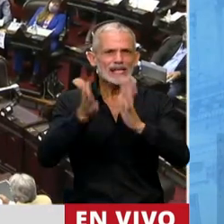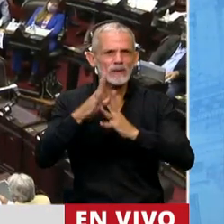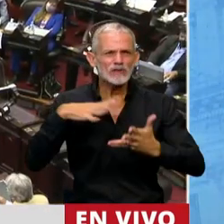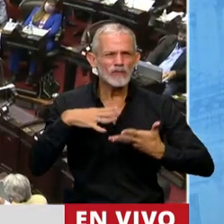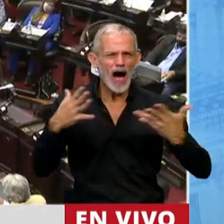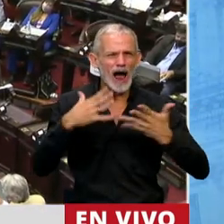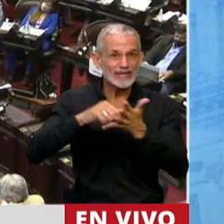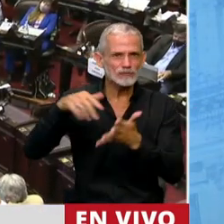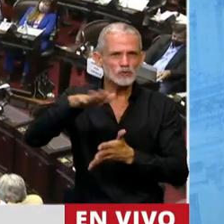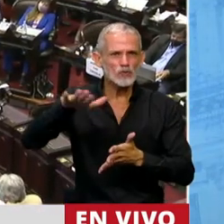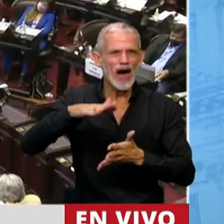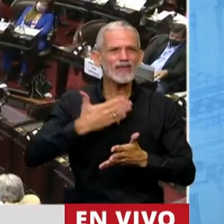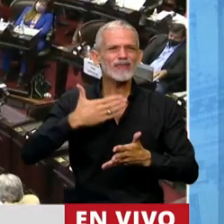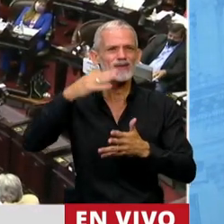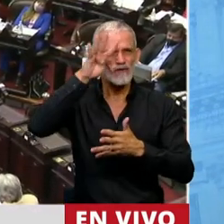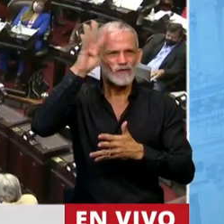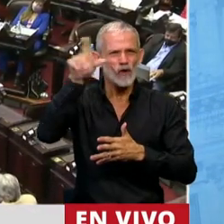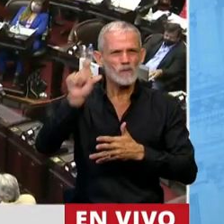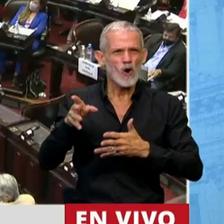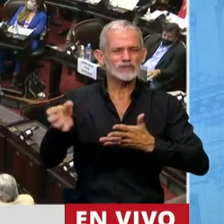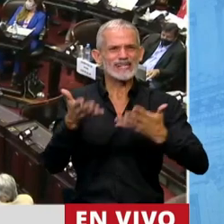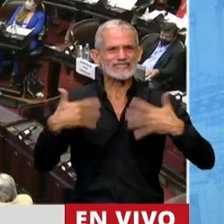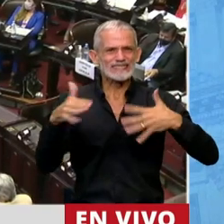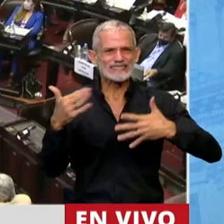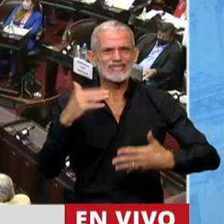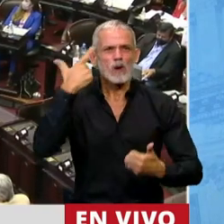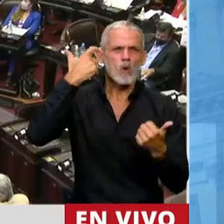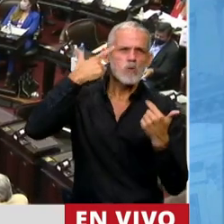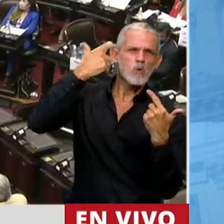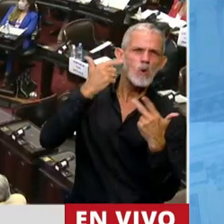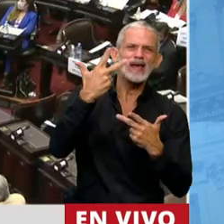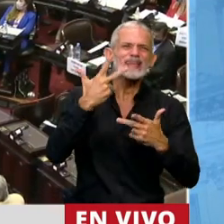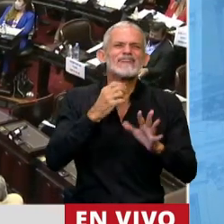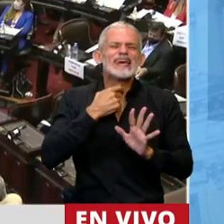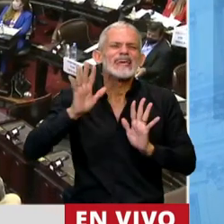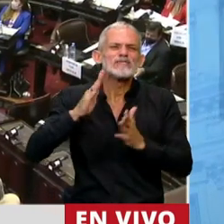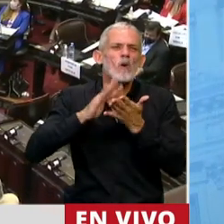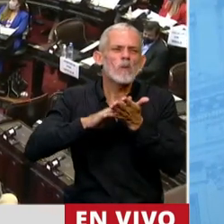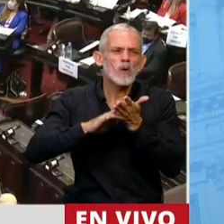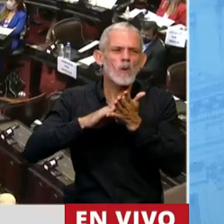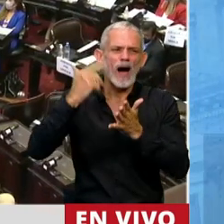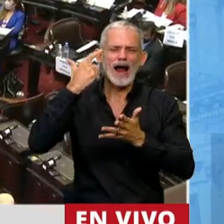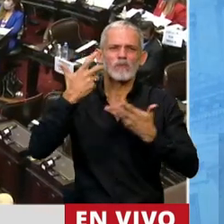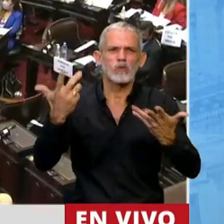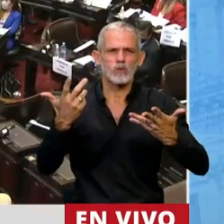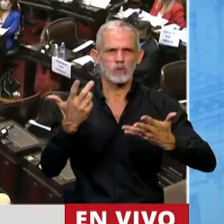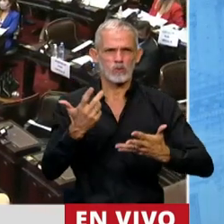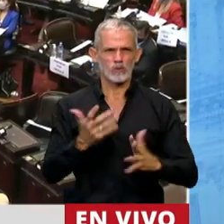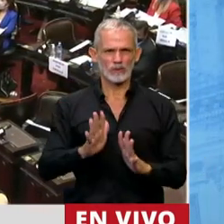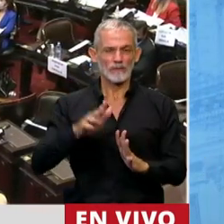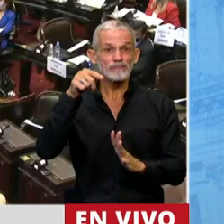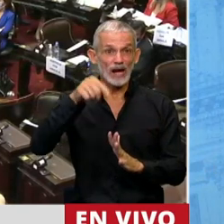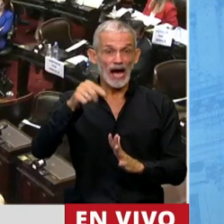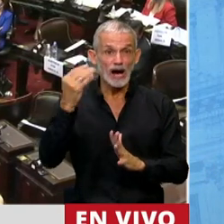Formosa y tuvo 3 intentos de suicidio. Así que queremos denunciar la vulneración a los derechos humanos sistemática, el